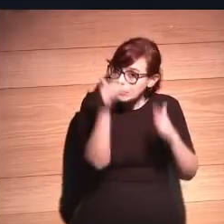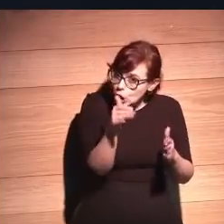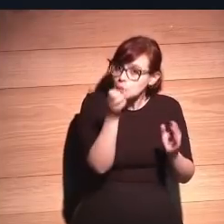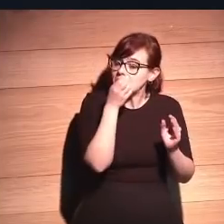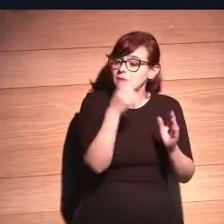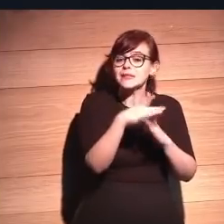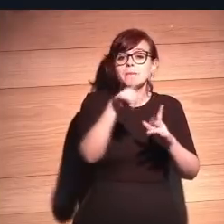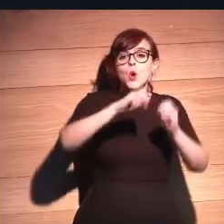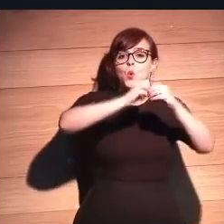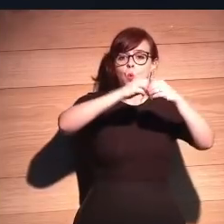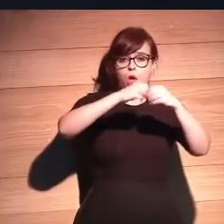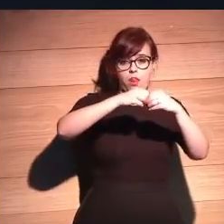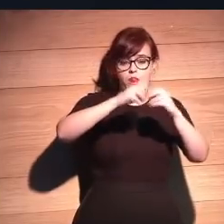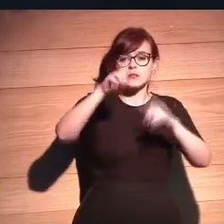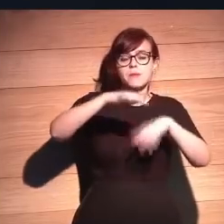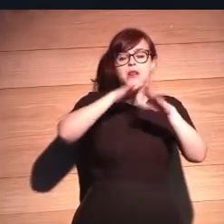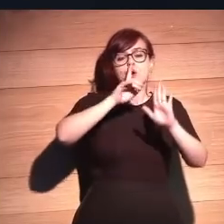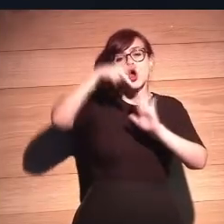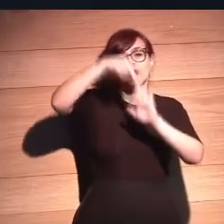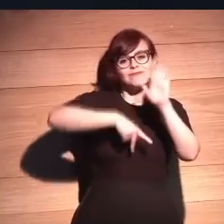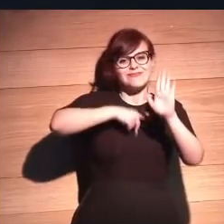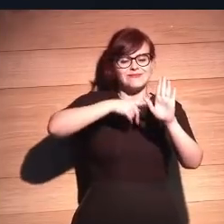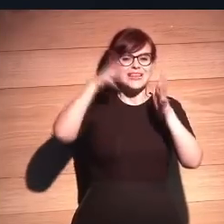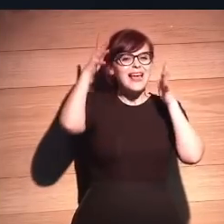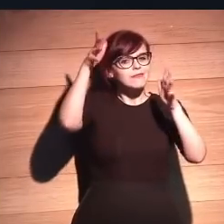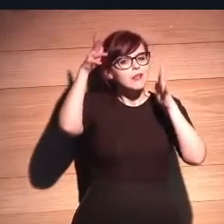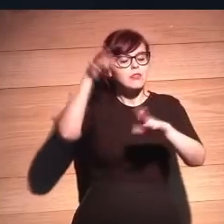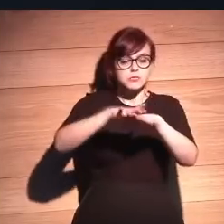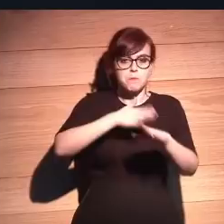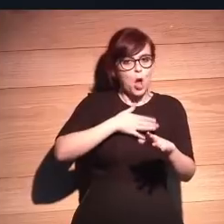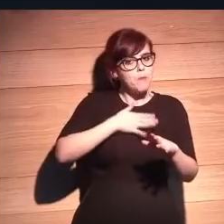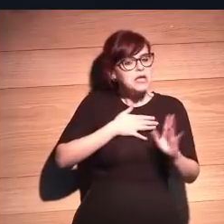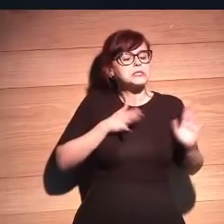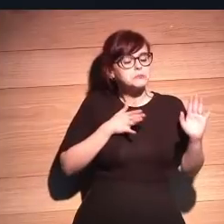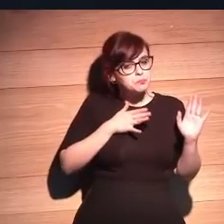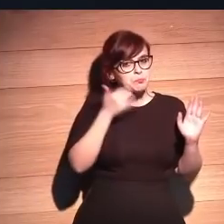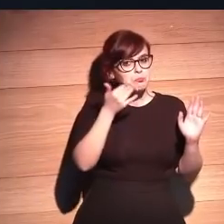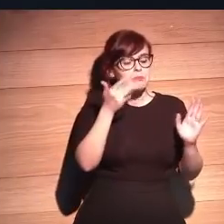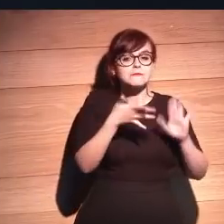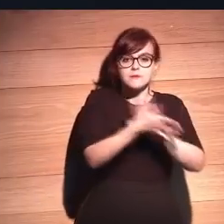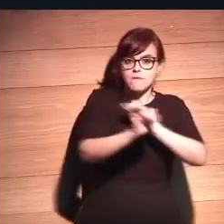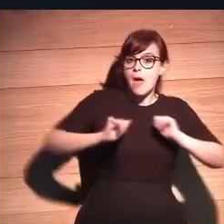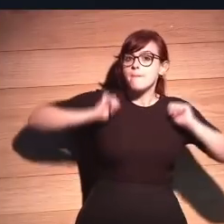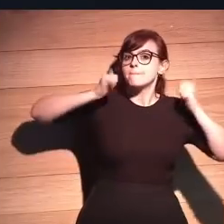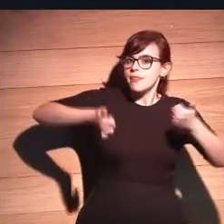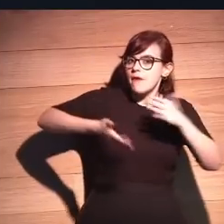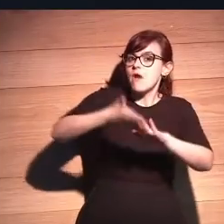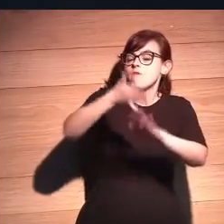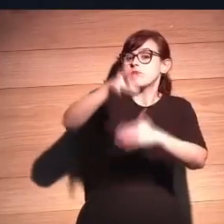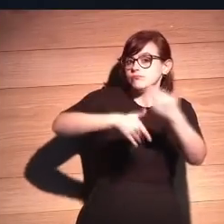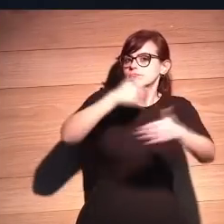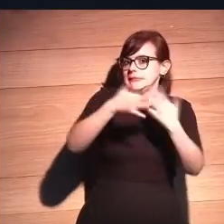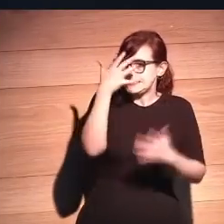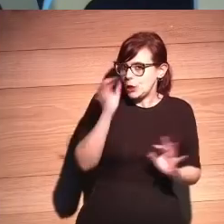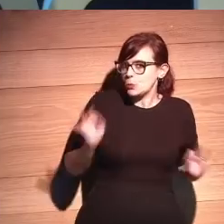Y también Google ha hecho público unas directrices propias y eso quiere decir que ya hemos empezado a comprender que sí, que esto va en